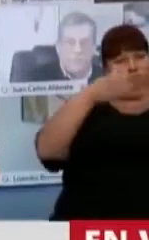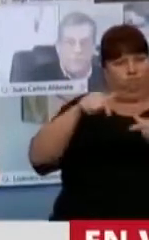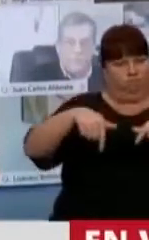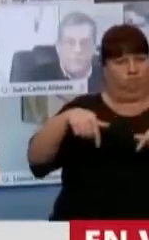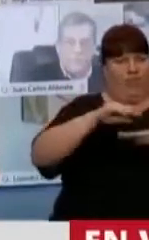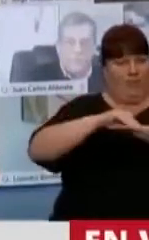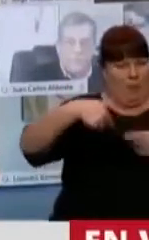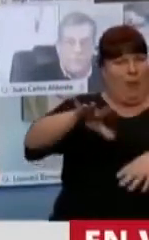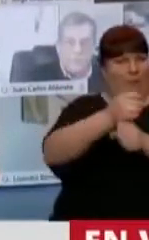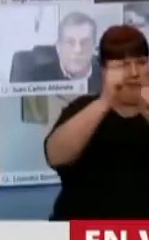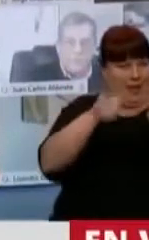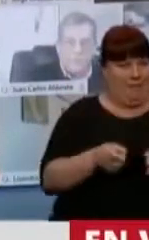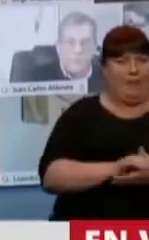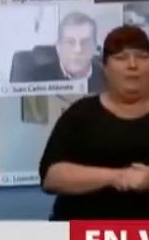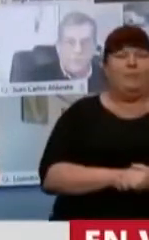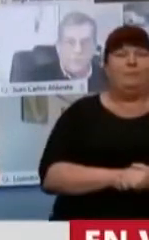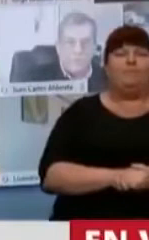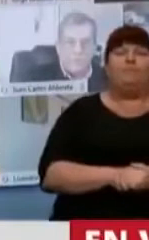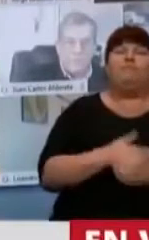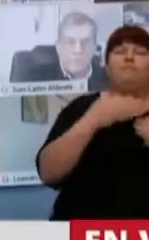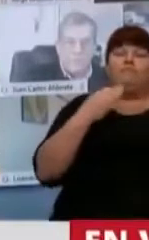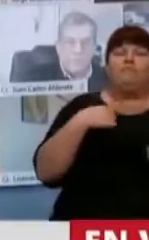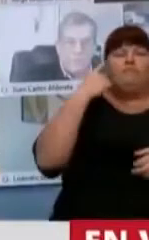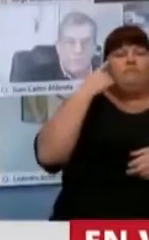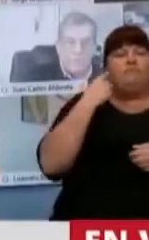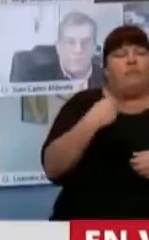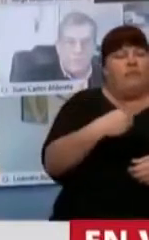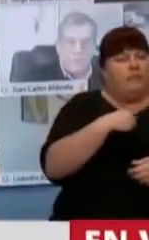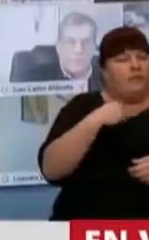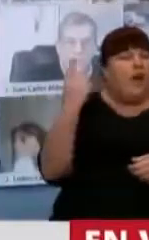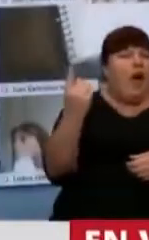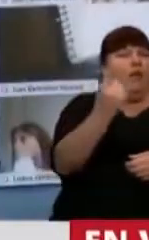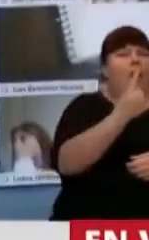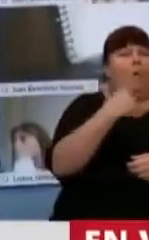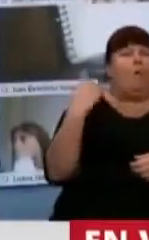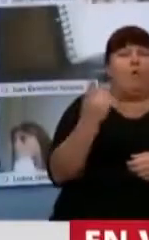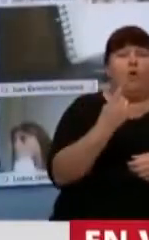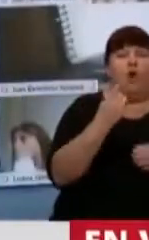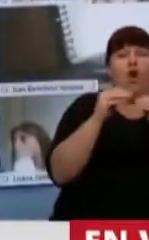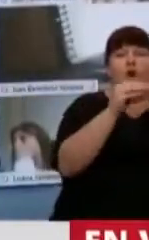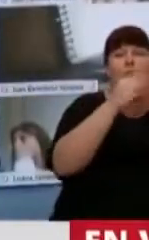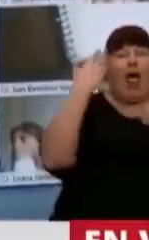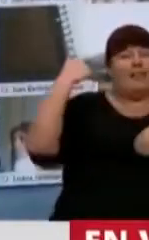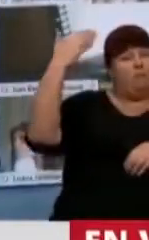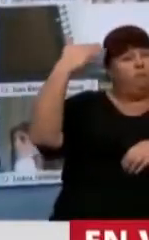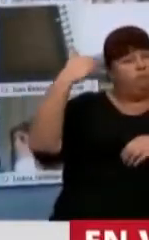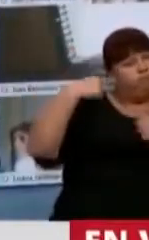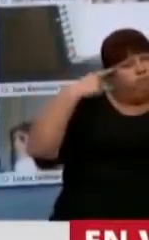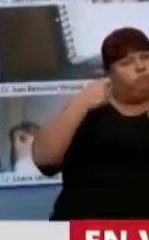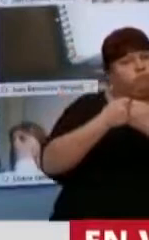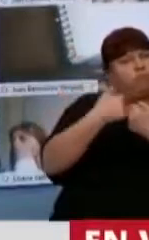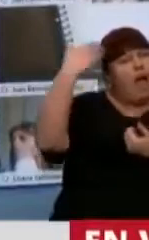que lógicamente vi con la vemencia y con la pasión que cada uno de los colegas preopinantes